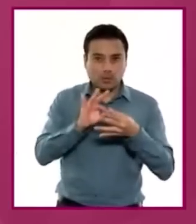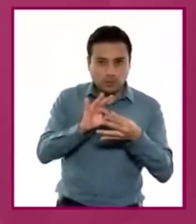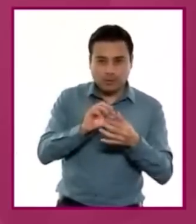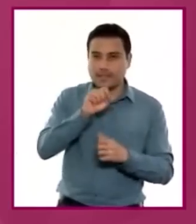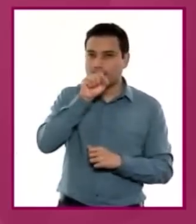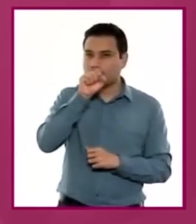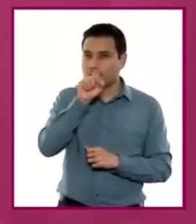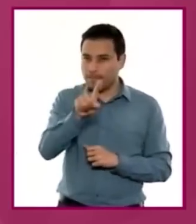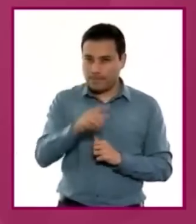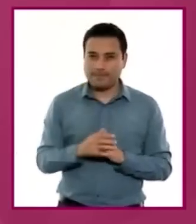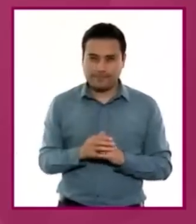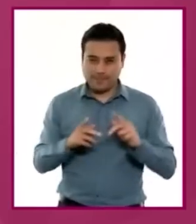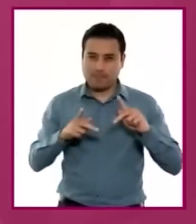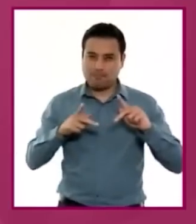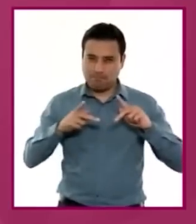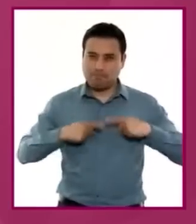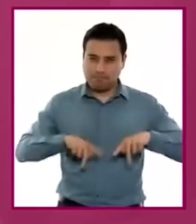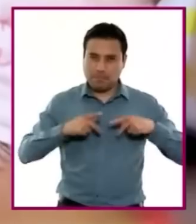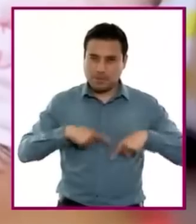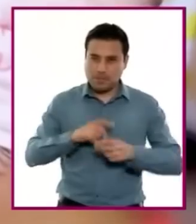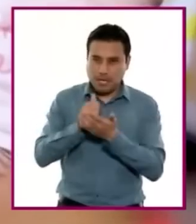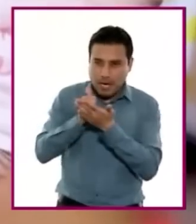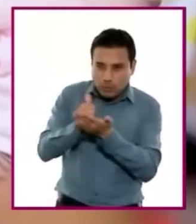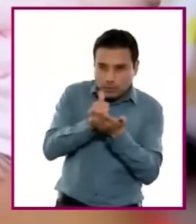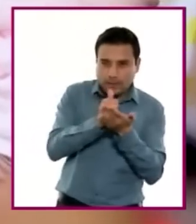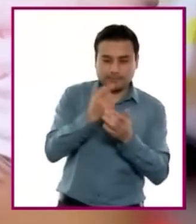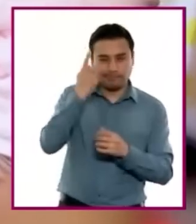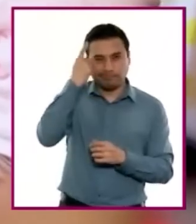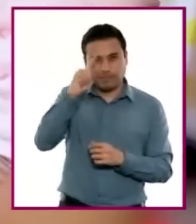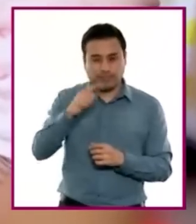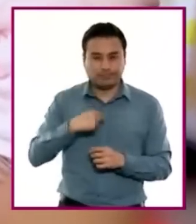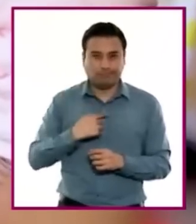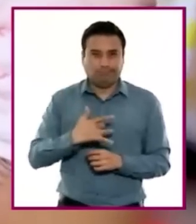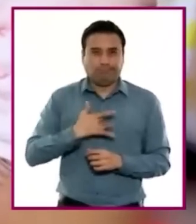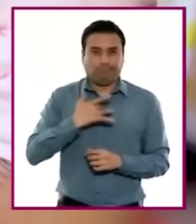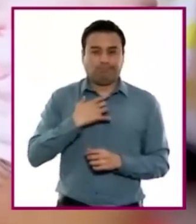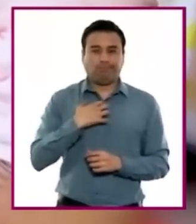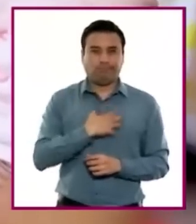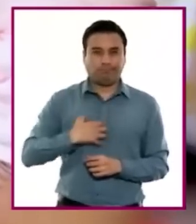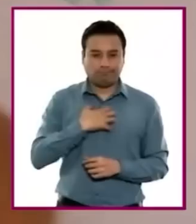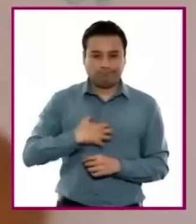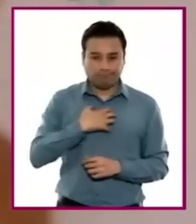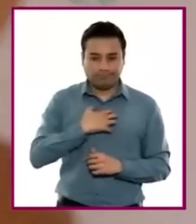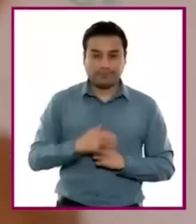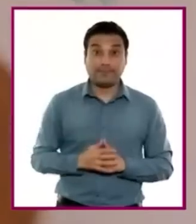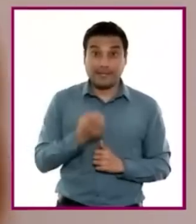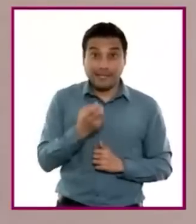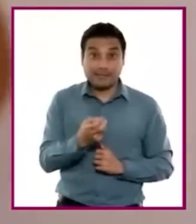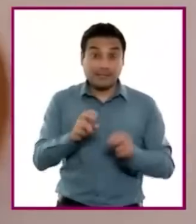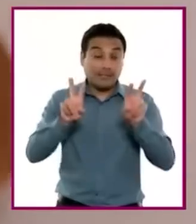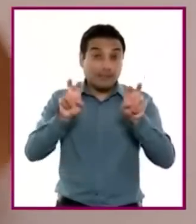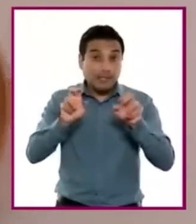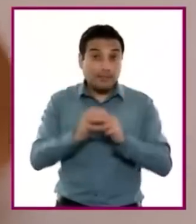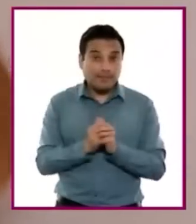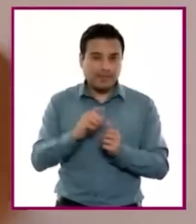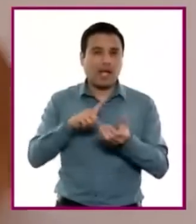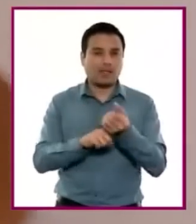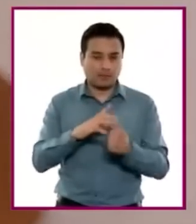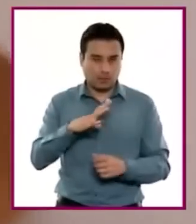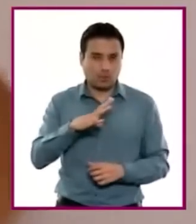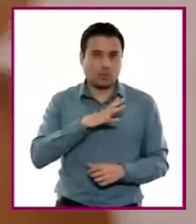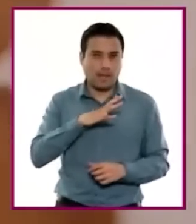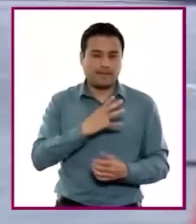la satisfacción de sus necesidades humanas. Es así que en este campo convergen elementos asociados con educación